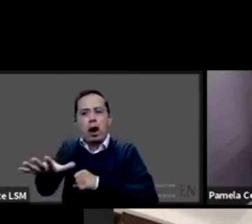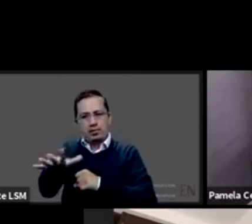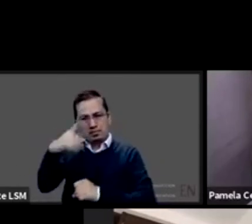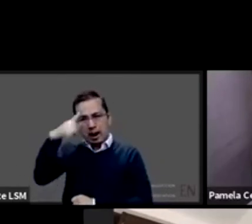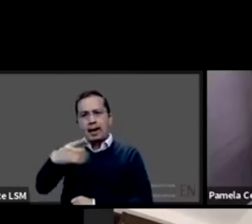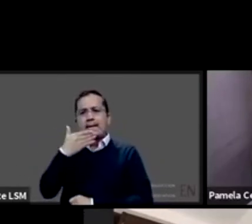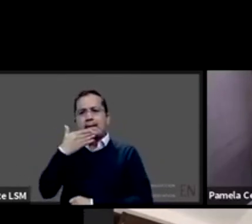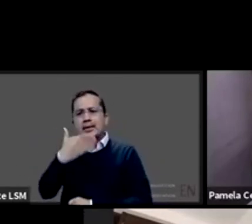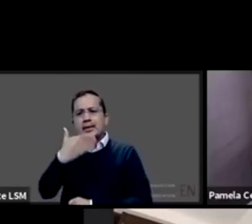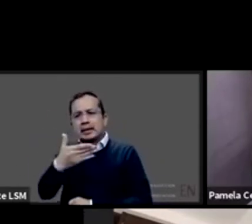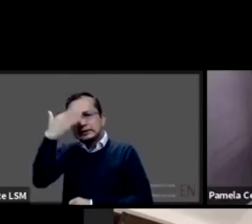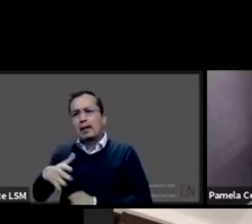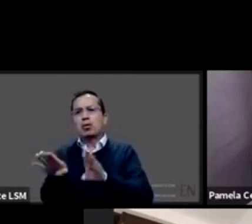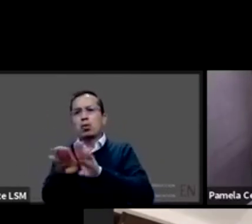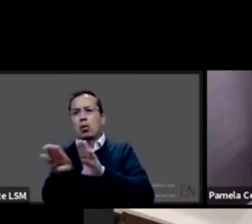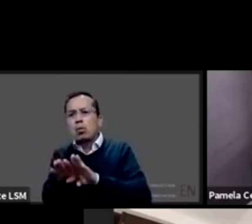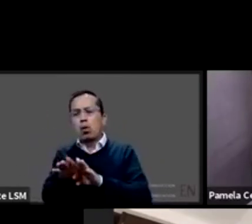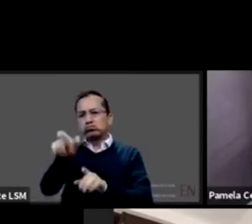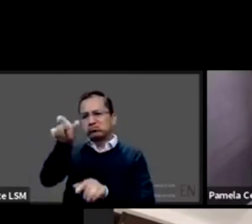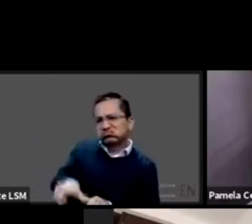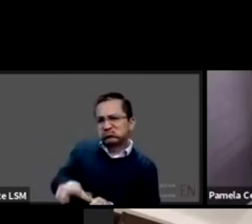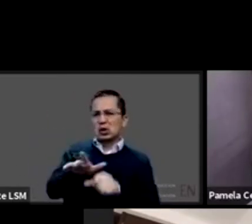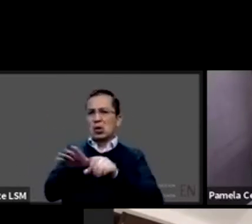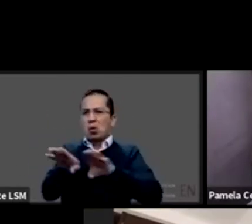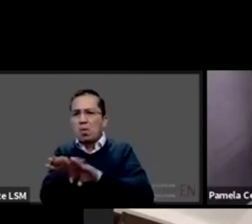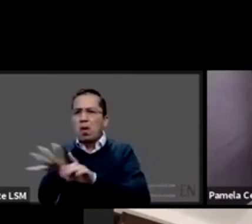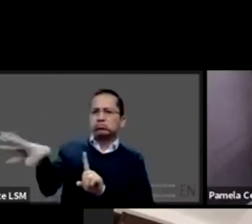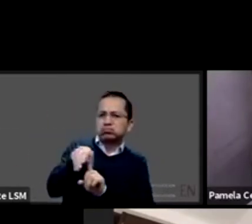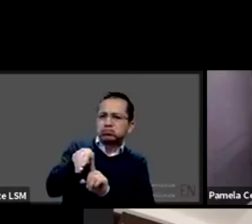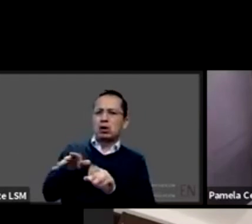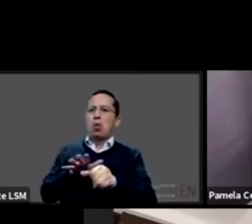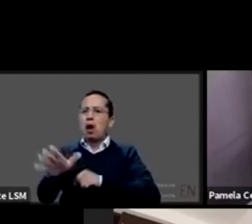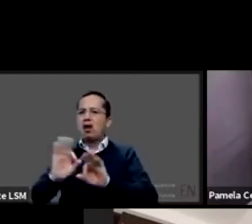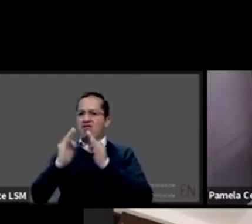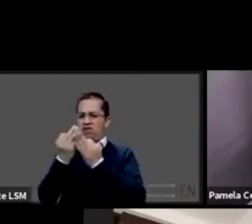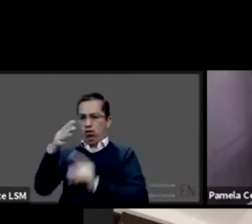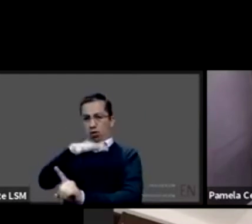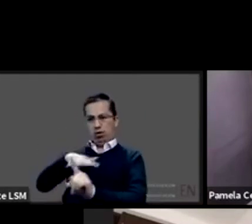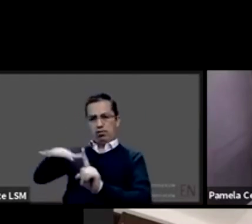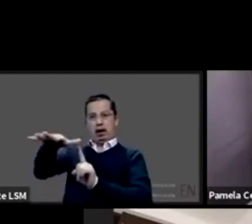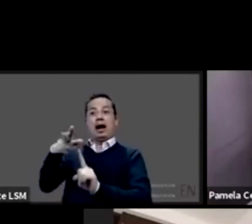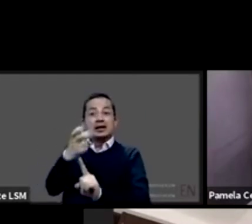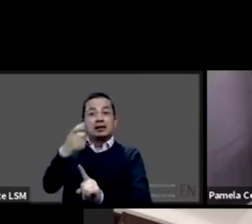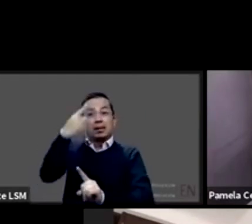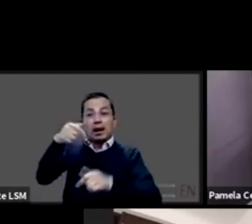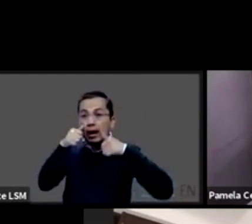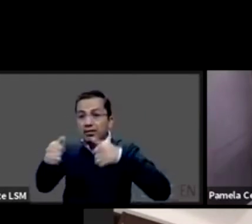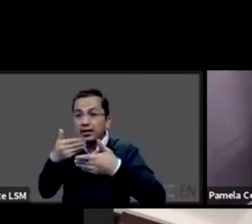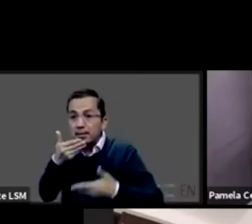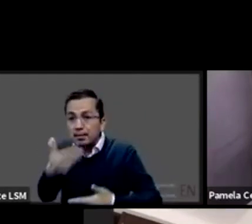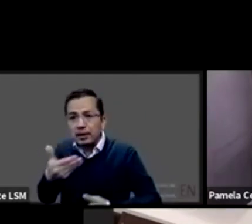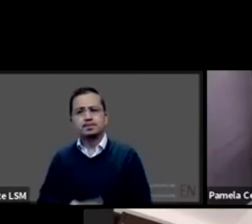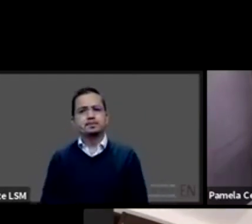sistema de salud de atención médica importante, el sistema de salud debería de enfocarse más en